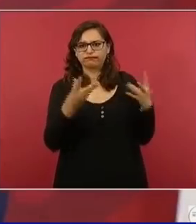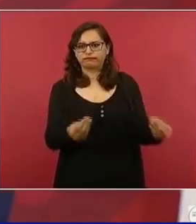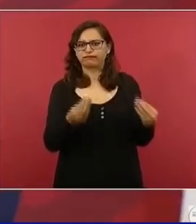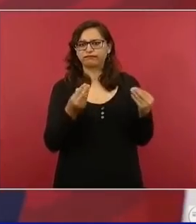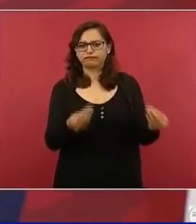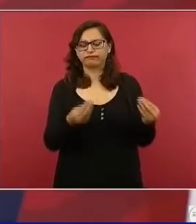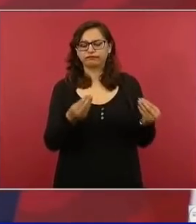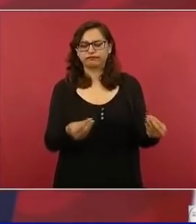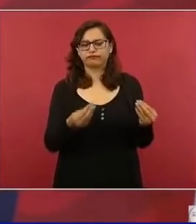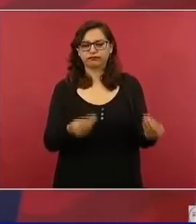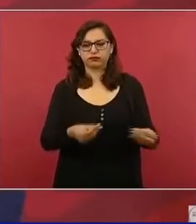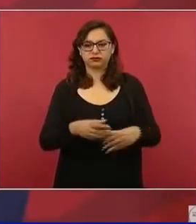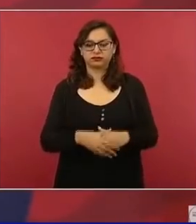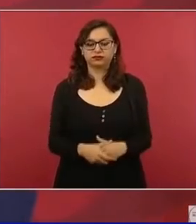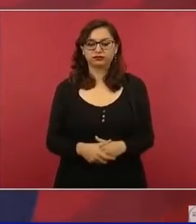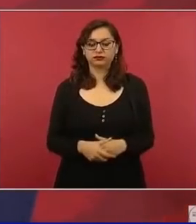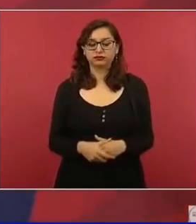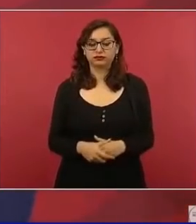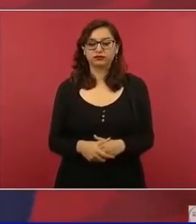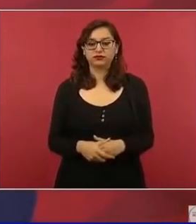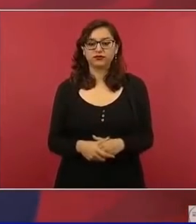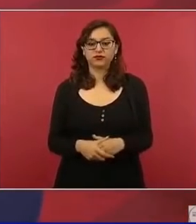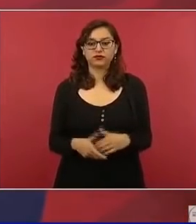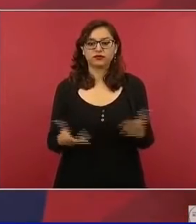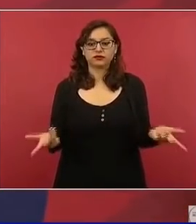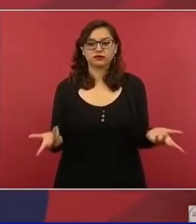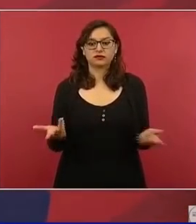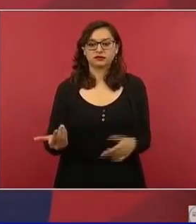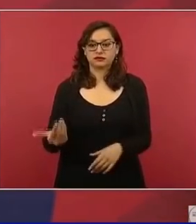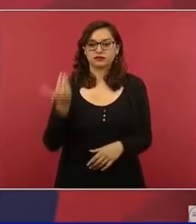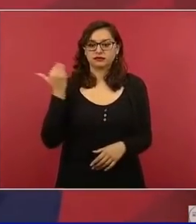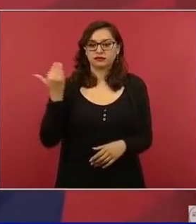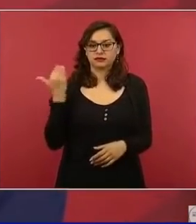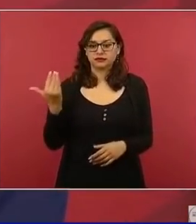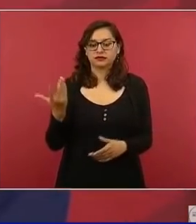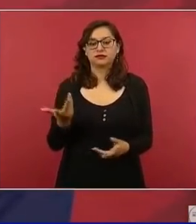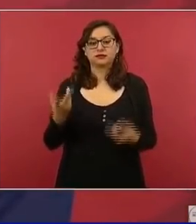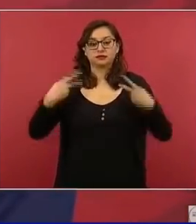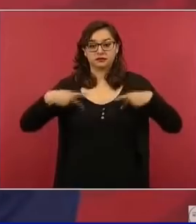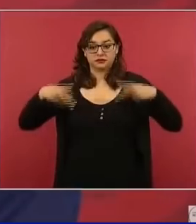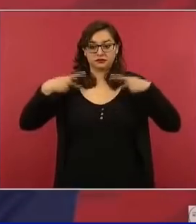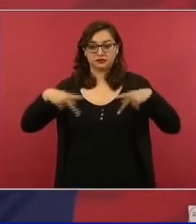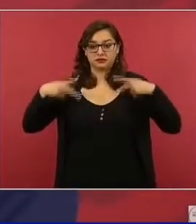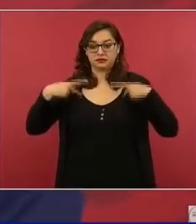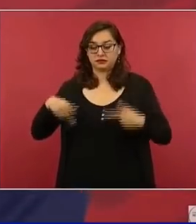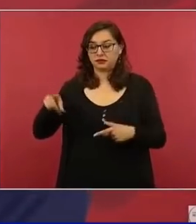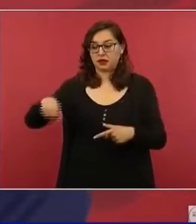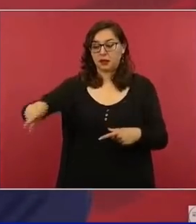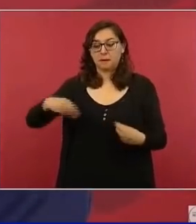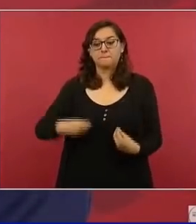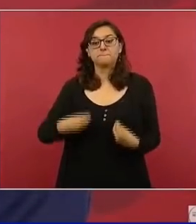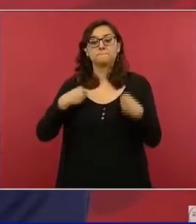Acaba de llegar una información también de Ciudadanos, de Valle de Bravo,